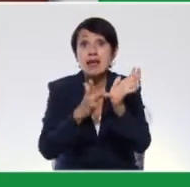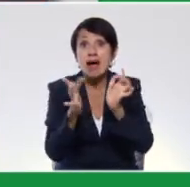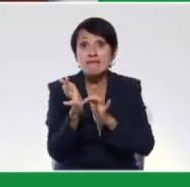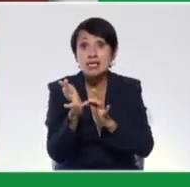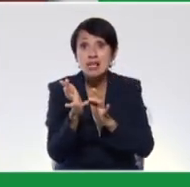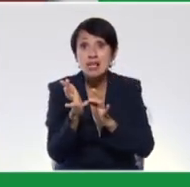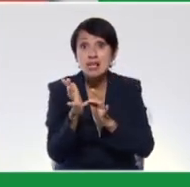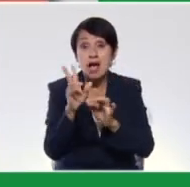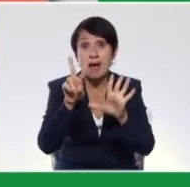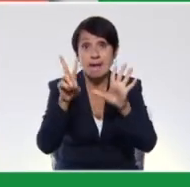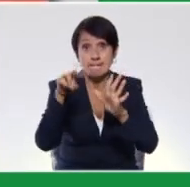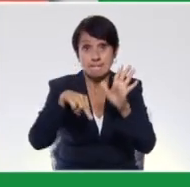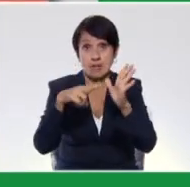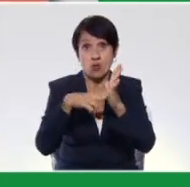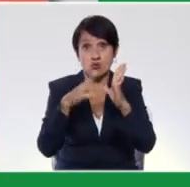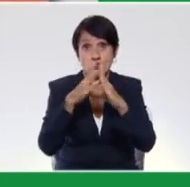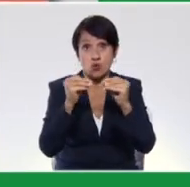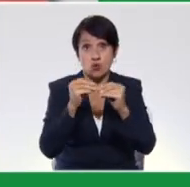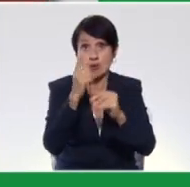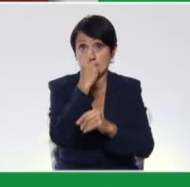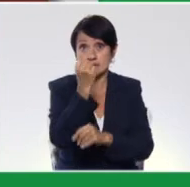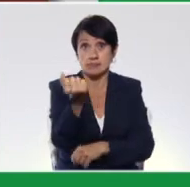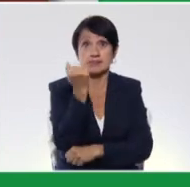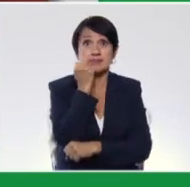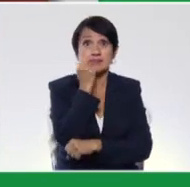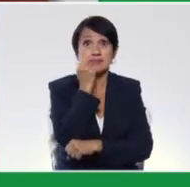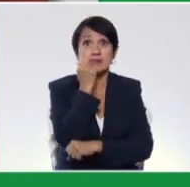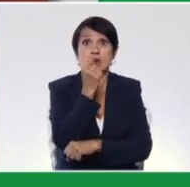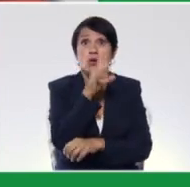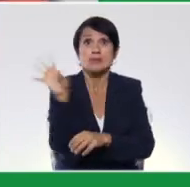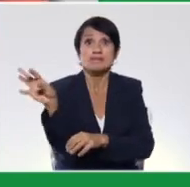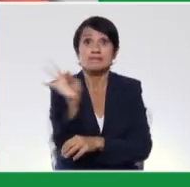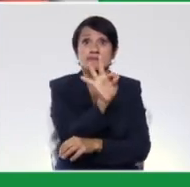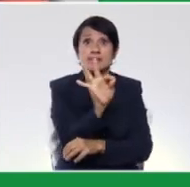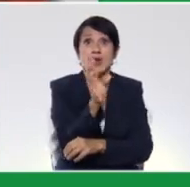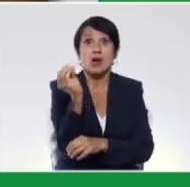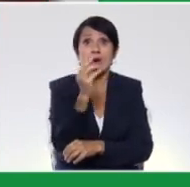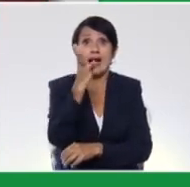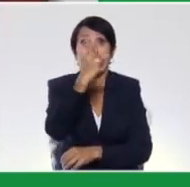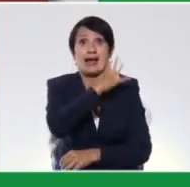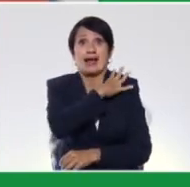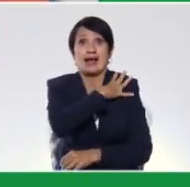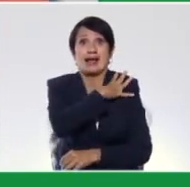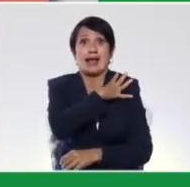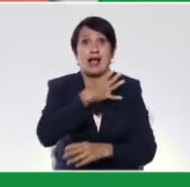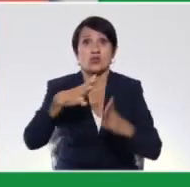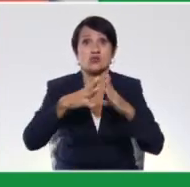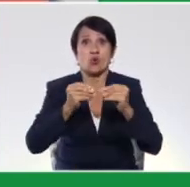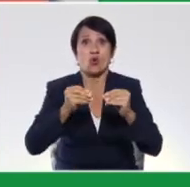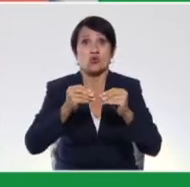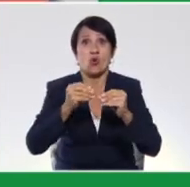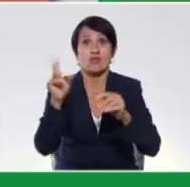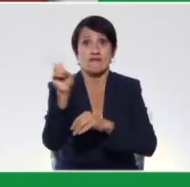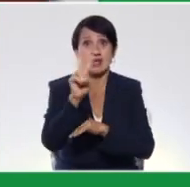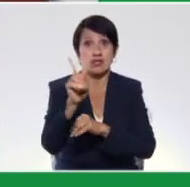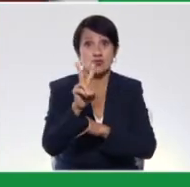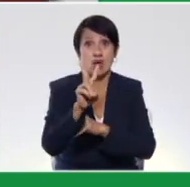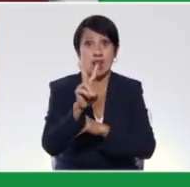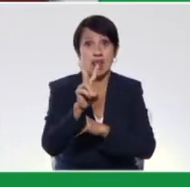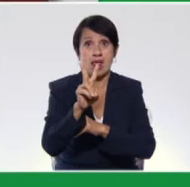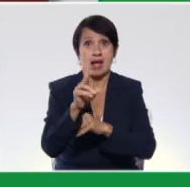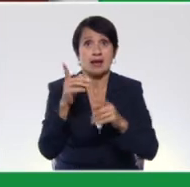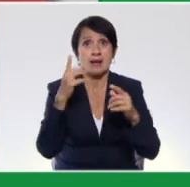1812, Francisco de Miranda es nombrado por el Congreso como generalísimo de Venezuela con facultades